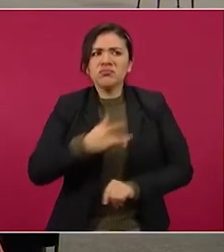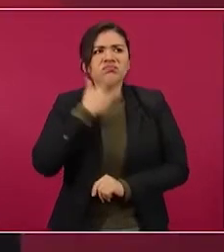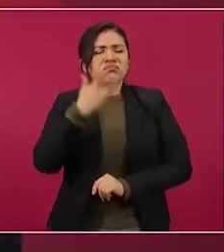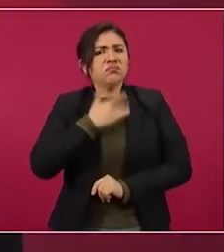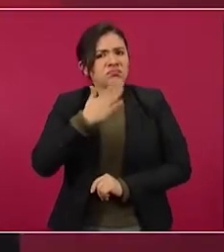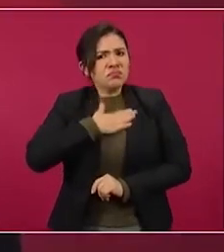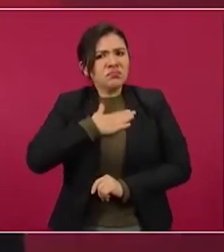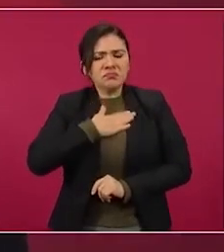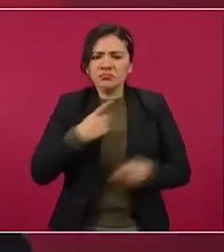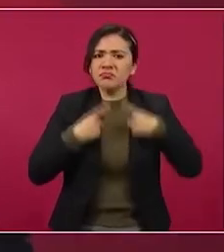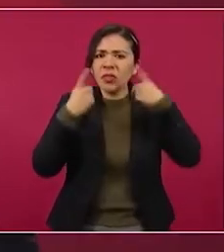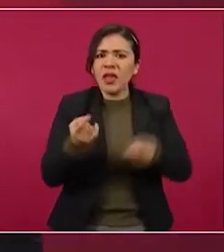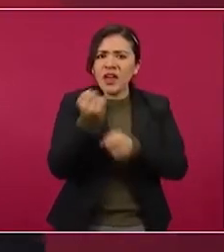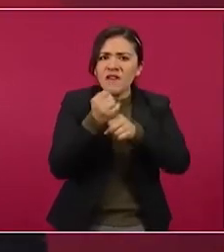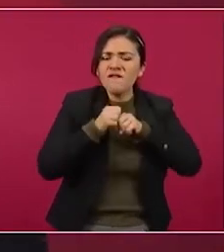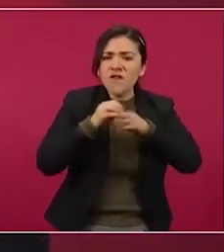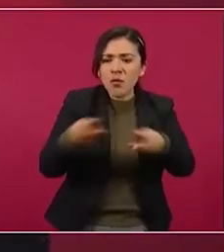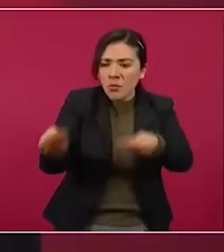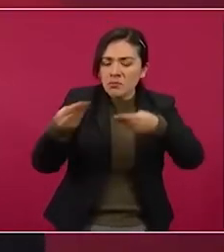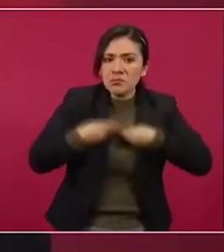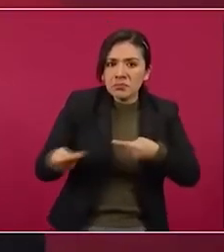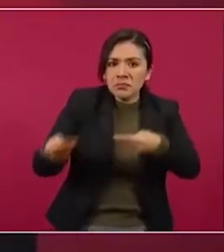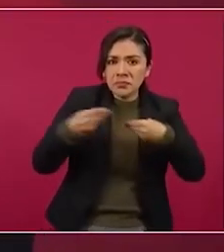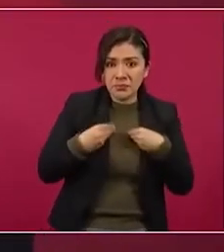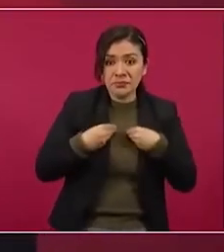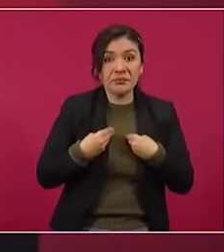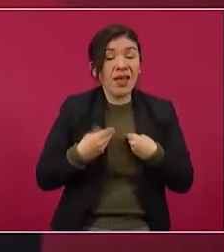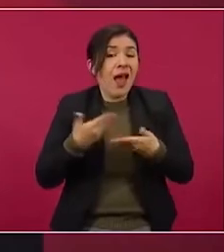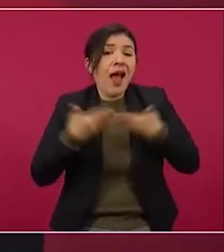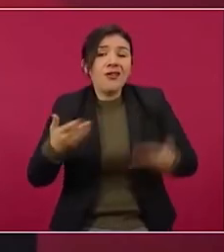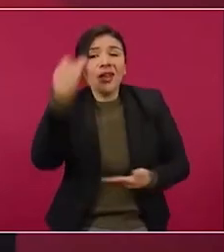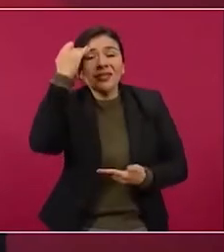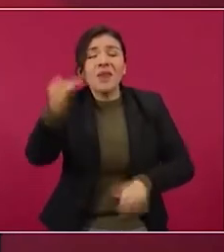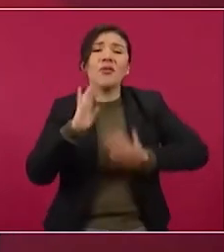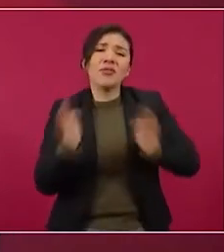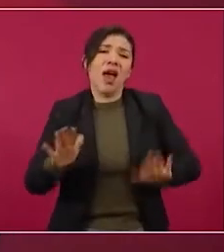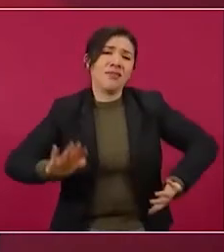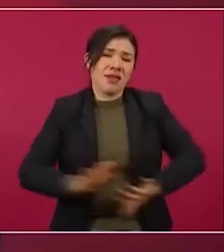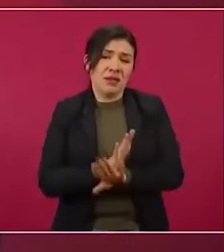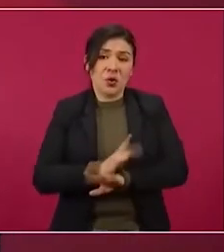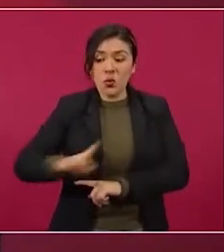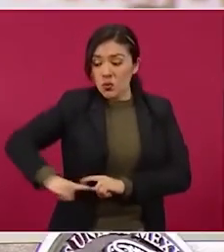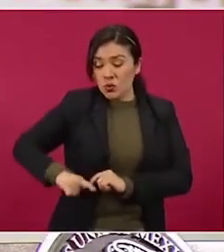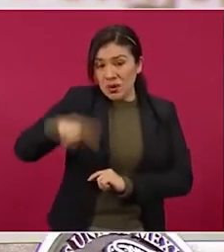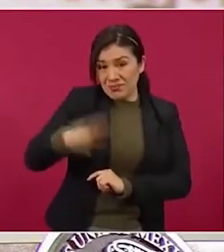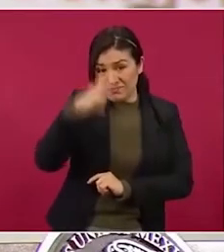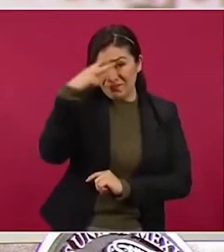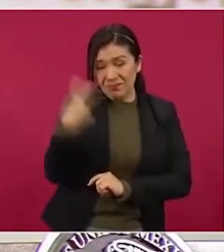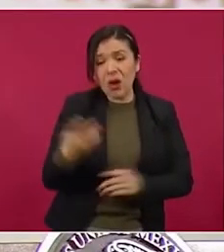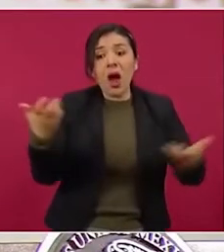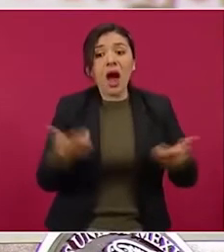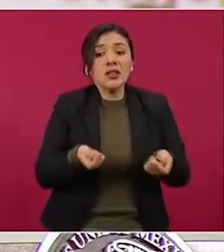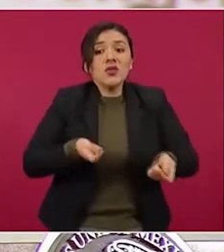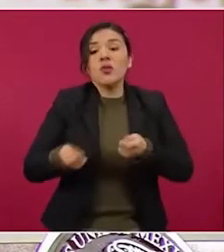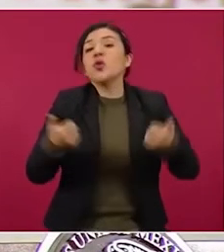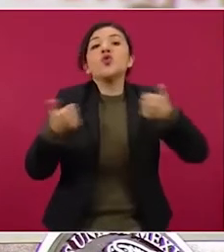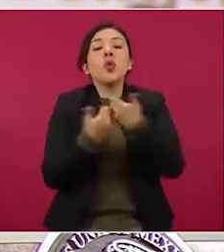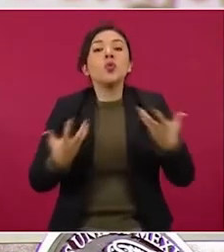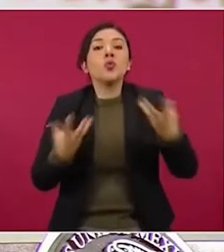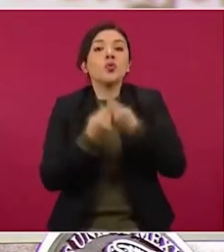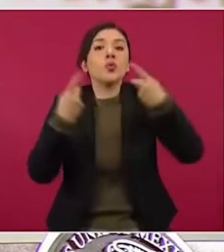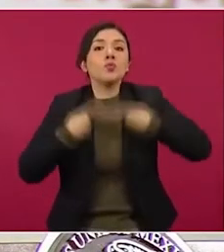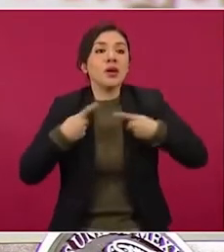nos han mandado sus reportes. Los tiempos están cambiando y ahora el gobierno de México gobierna con el pueblo.